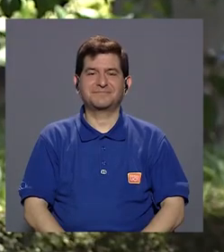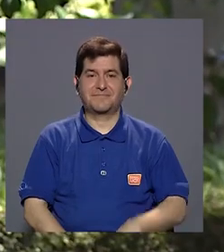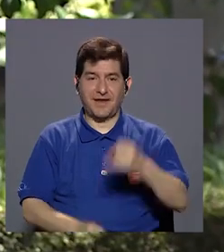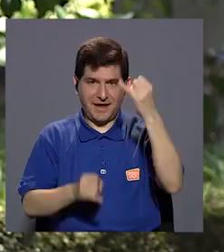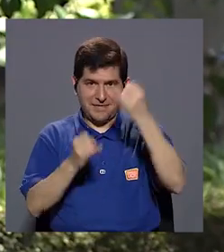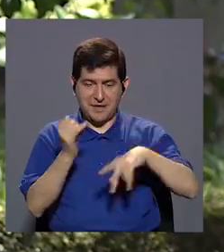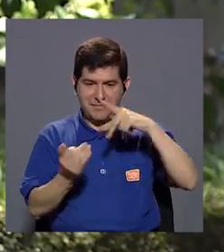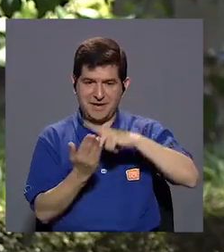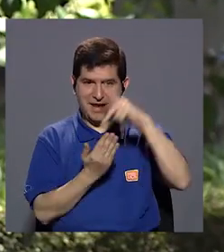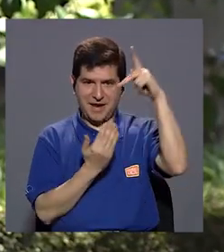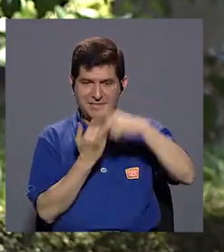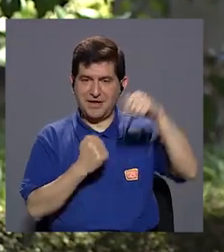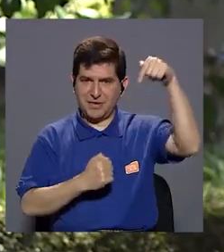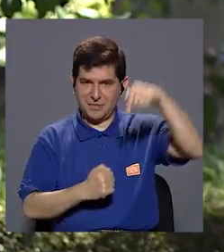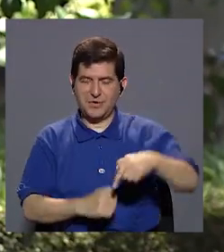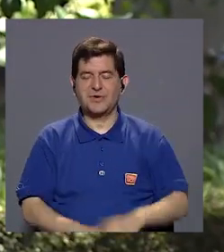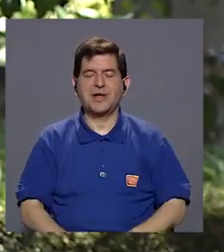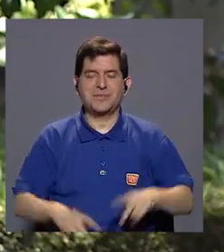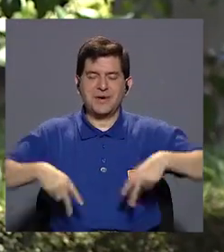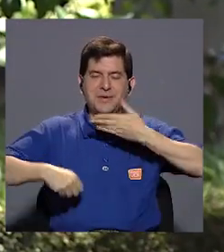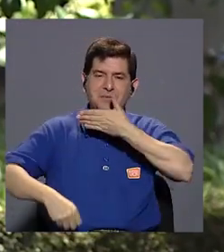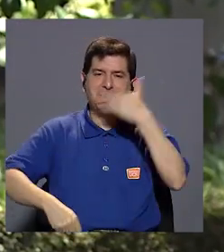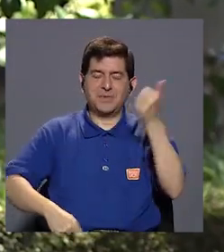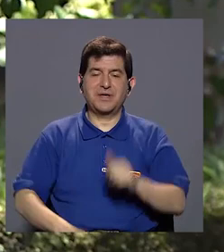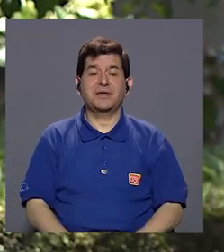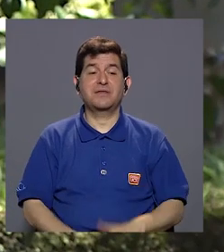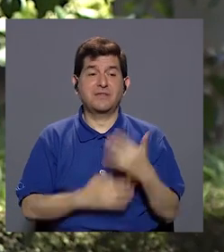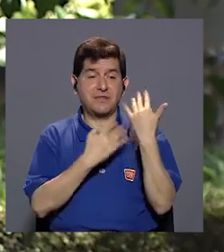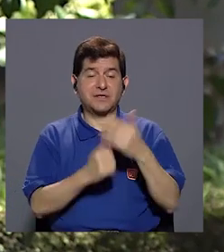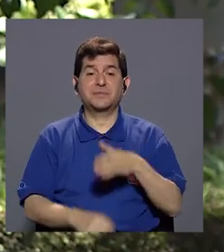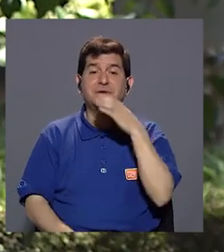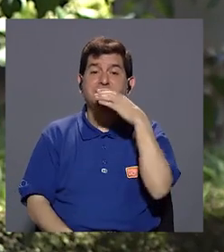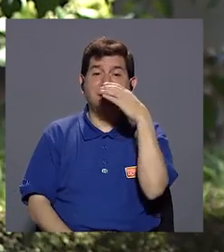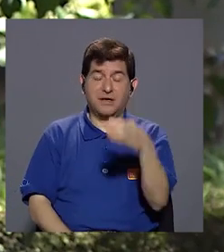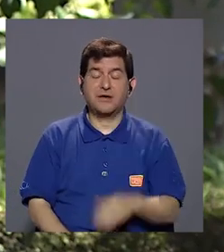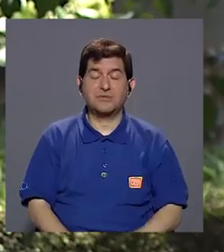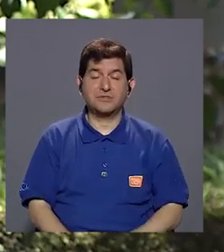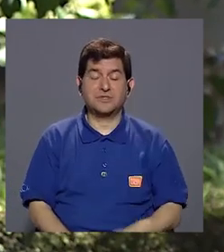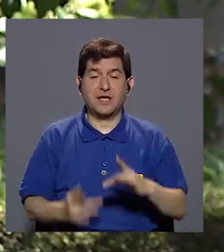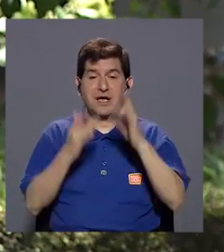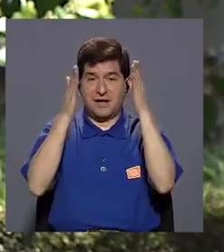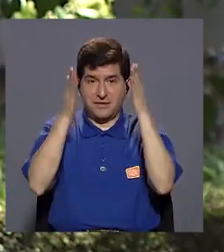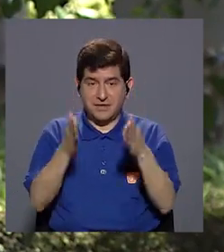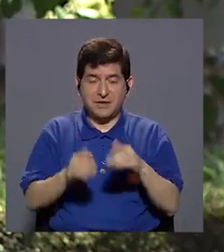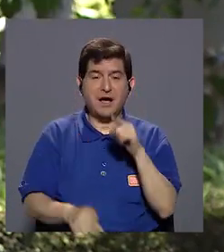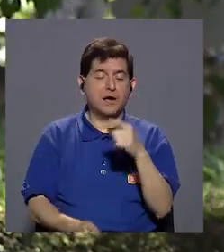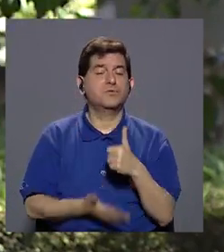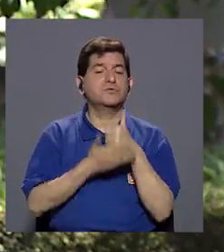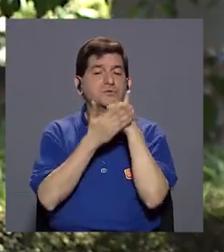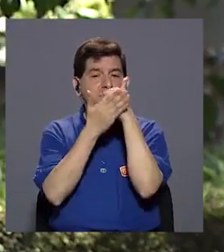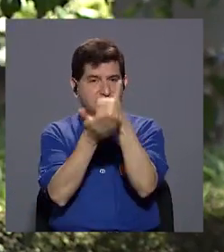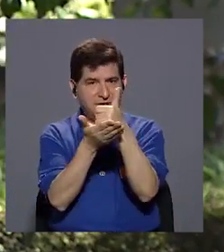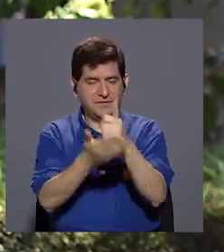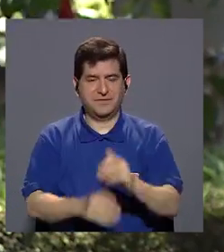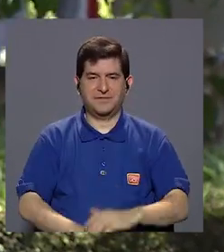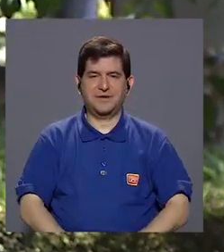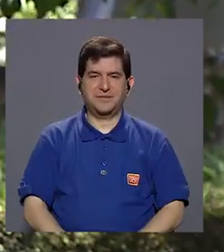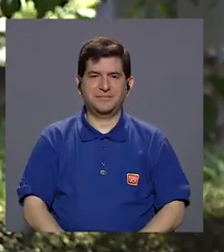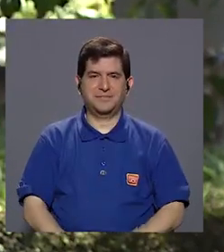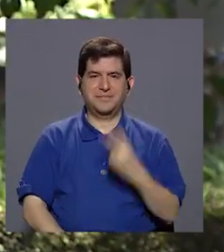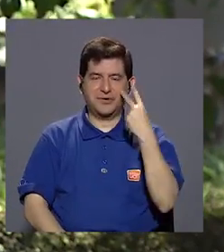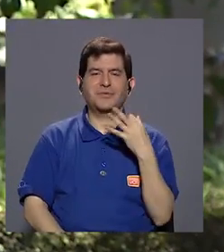Hemos llegado al final de un programa más de Vivir Mejor. Esperamos que las recomendaciones de nuestra especialista les sean de gran utilidad.